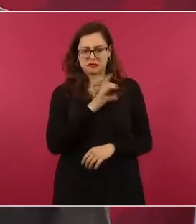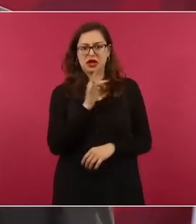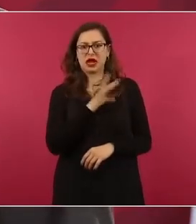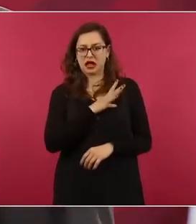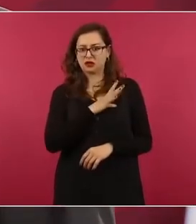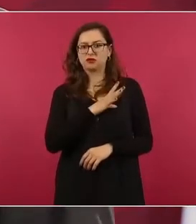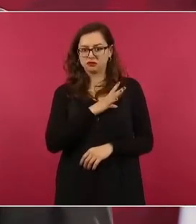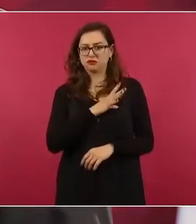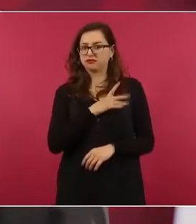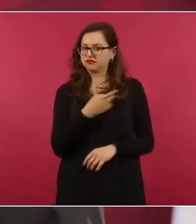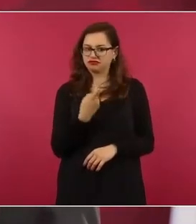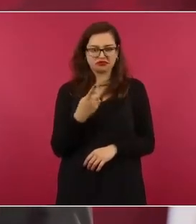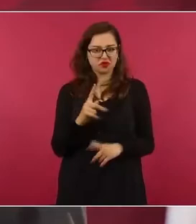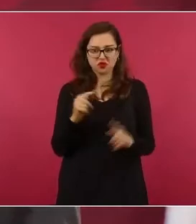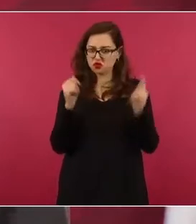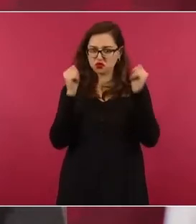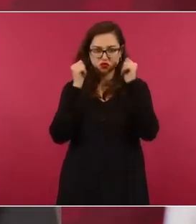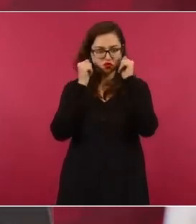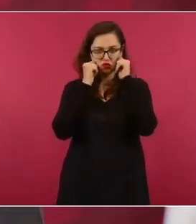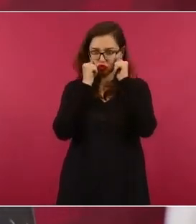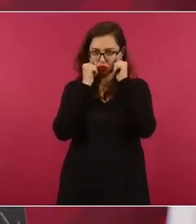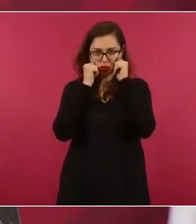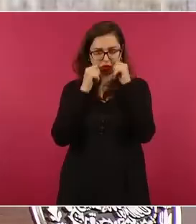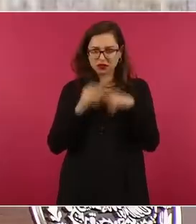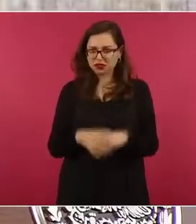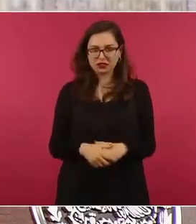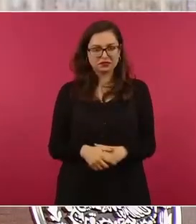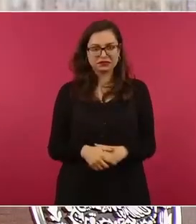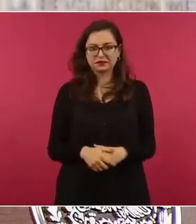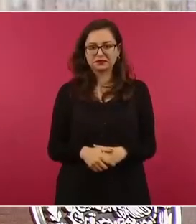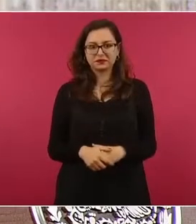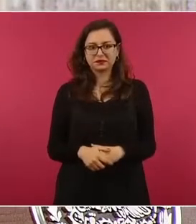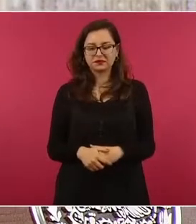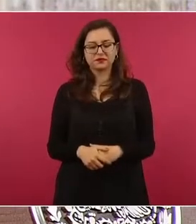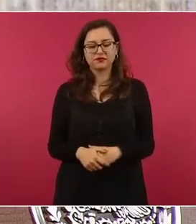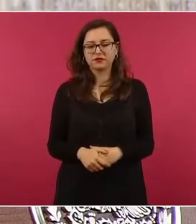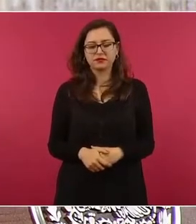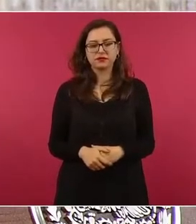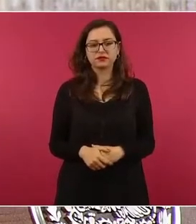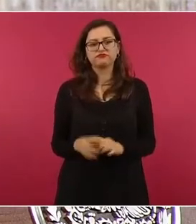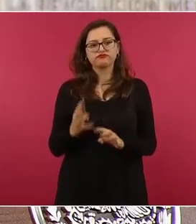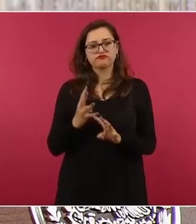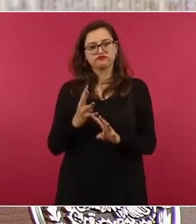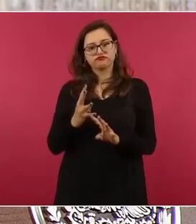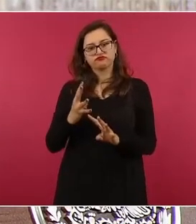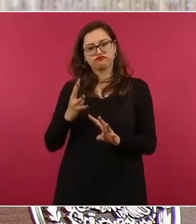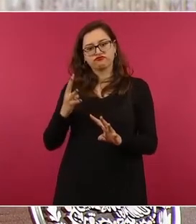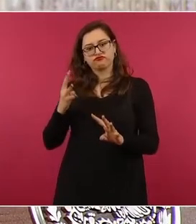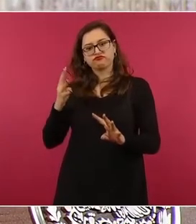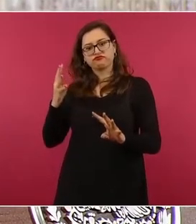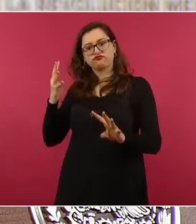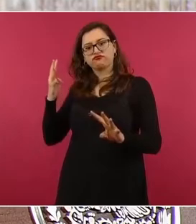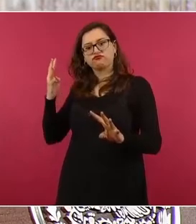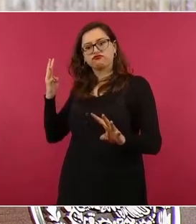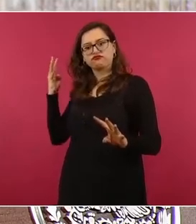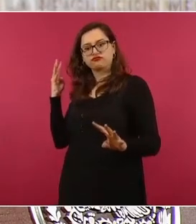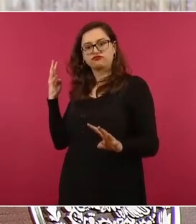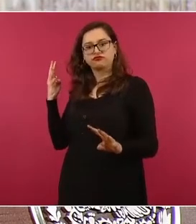haciendo colas, filas.